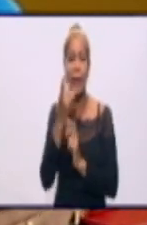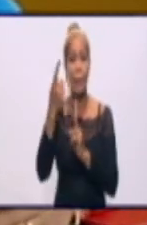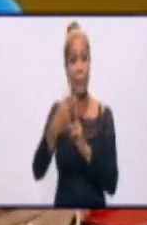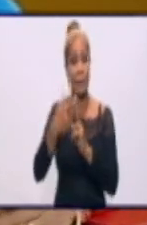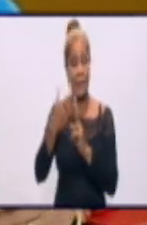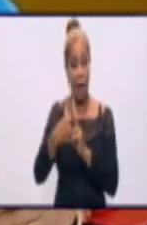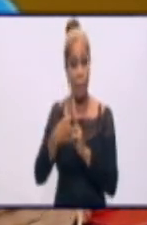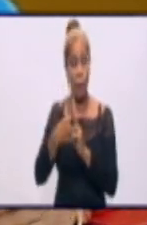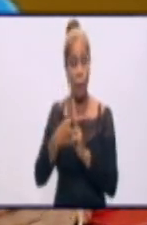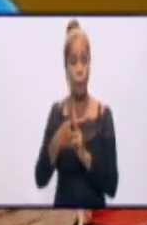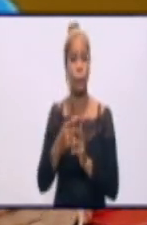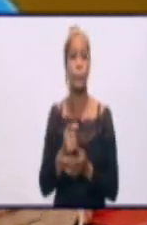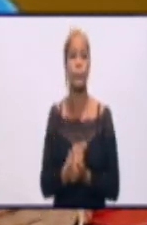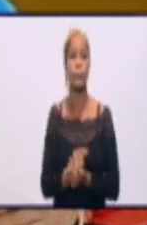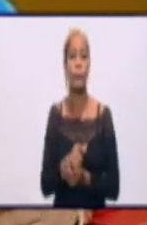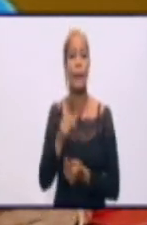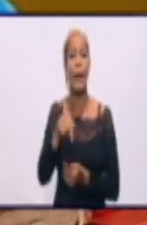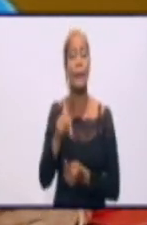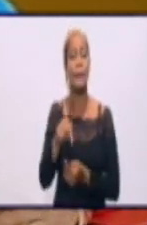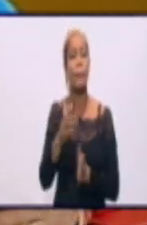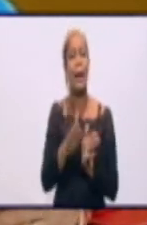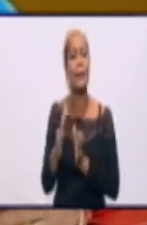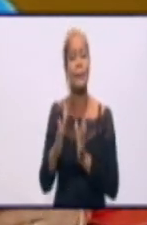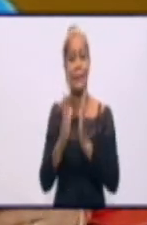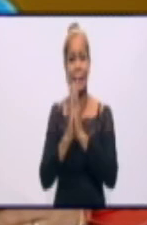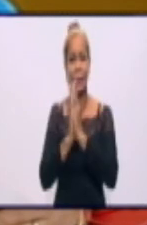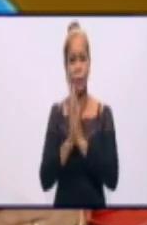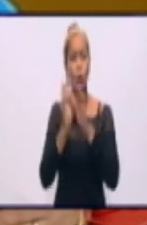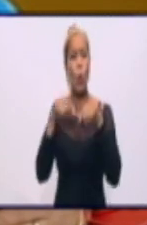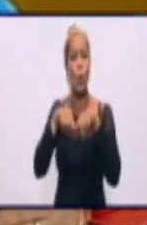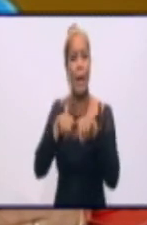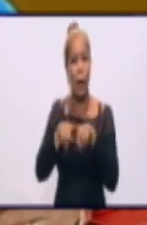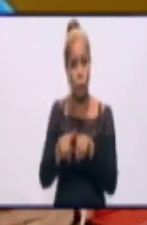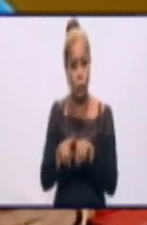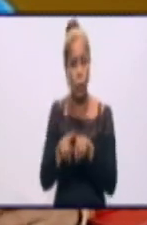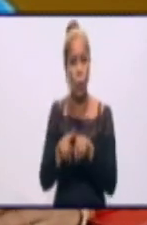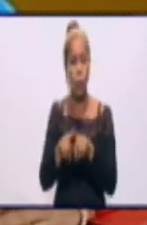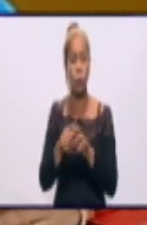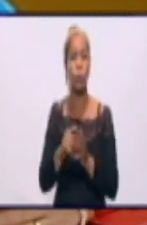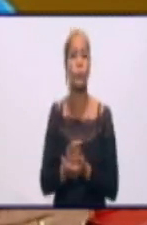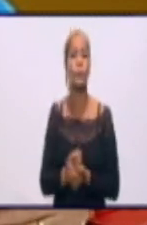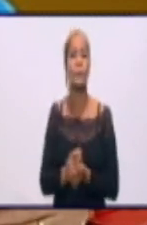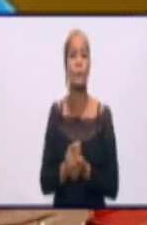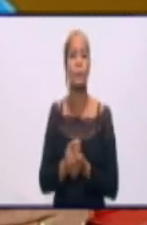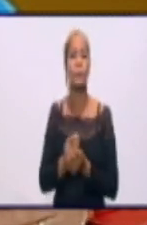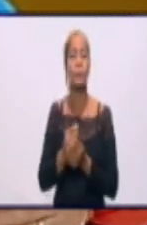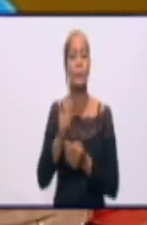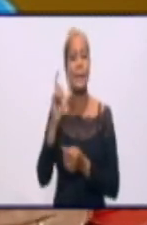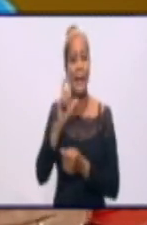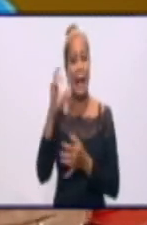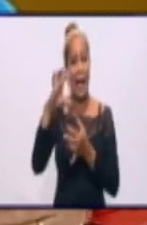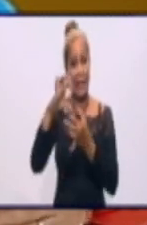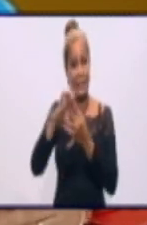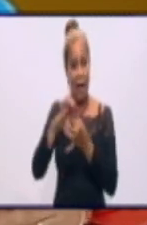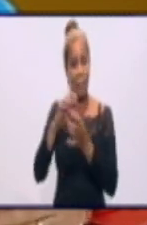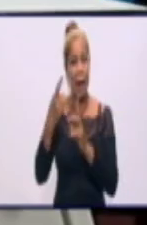Amado Esteve en Bayamo, La Unión en Bayamo, Desarrollo Cayama en Río Cato, Martínez Artemisa,